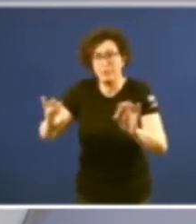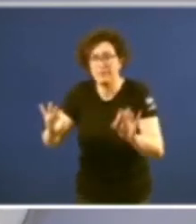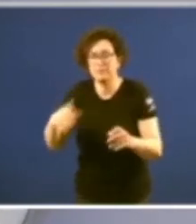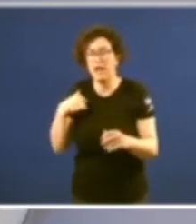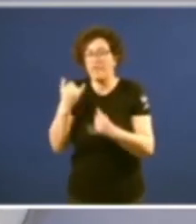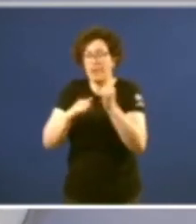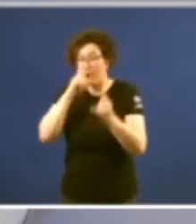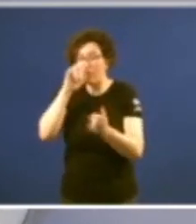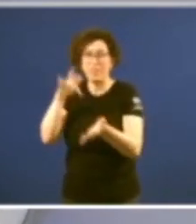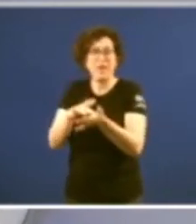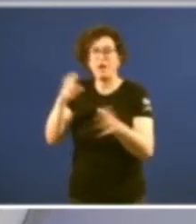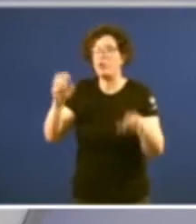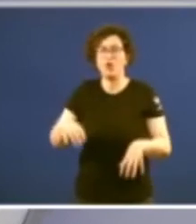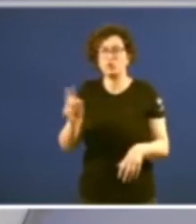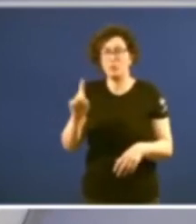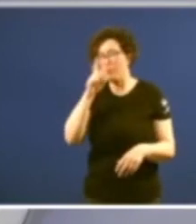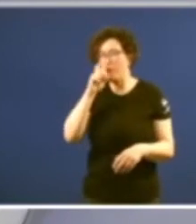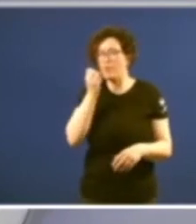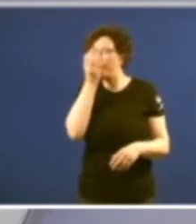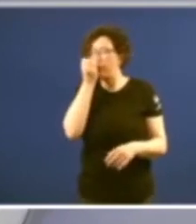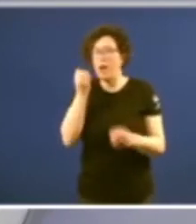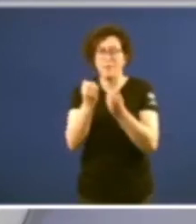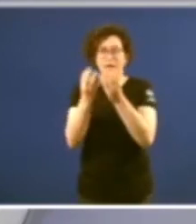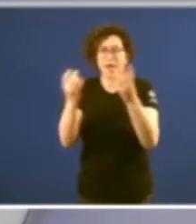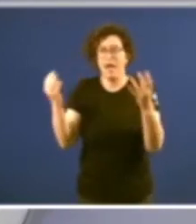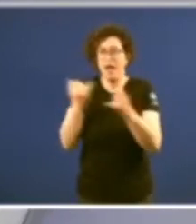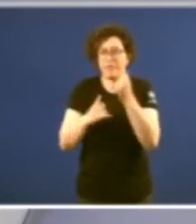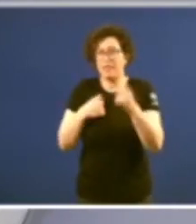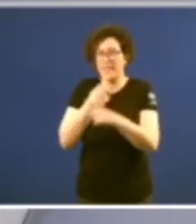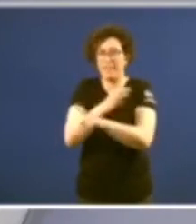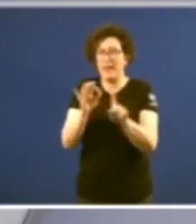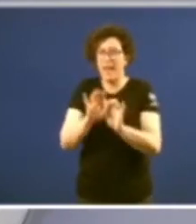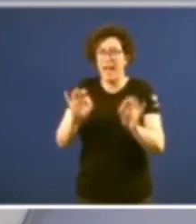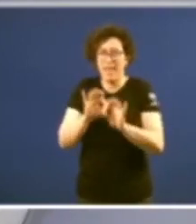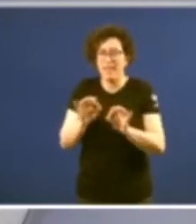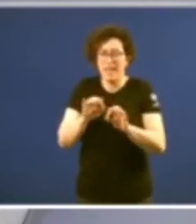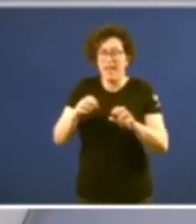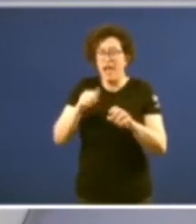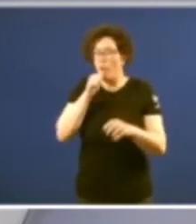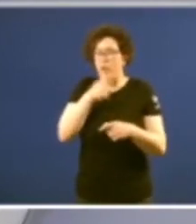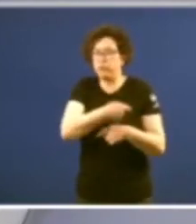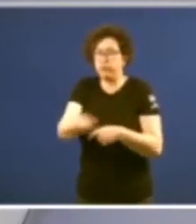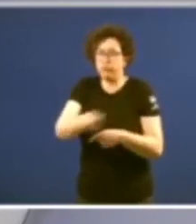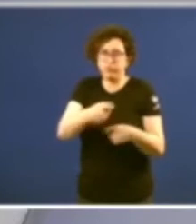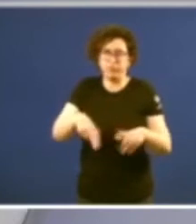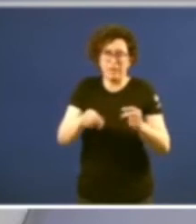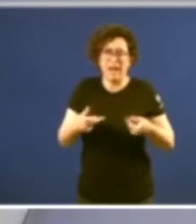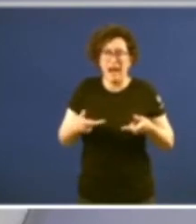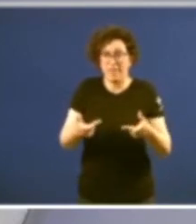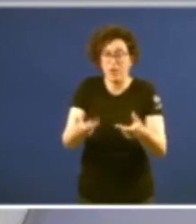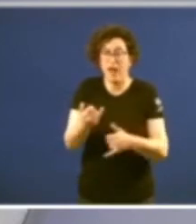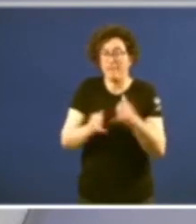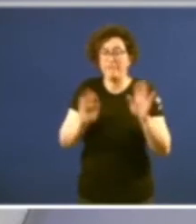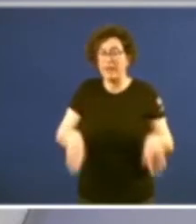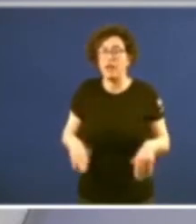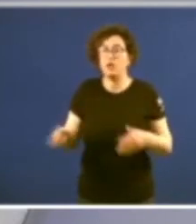choveu foi un día primaveral totalmente non houve que decir xa o xerdiñeiro que deixara de regar de todo isto opinaran todos